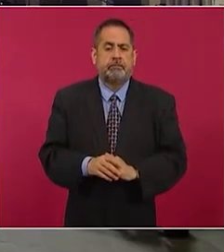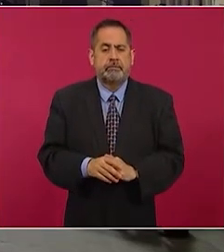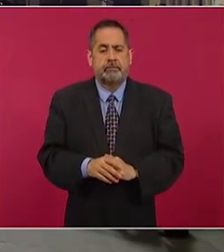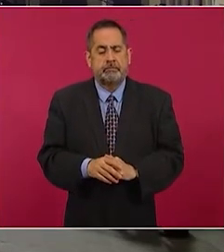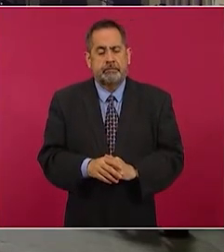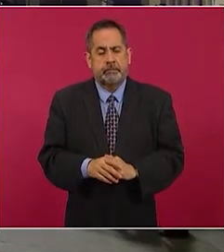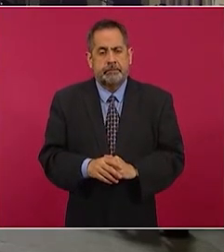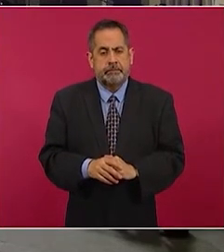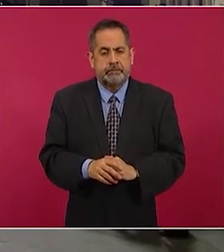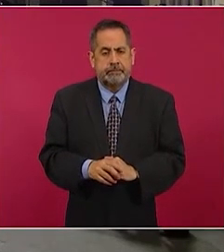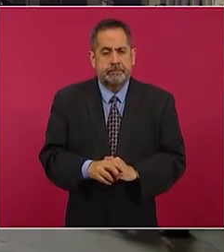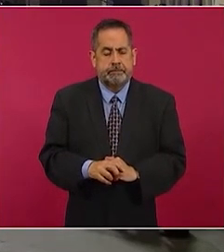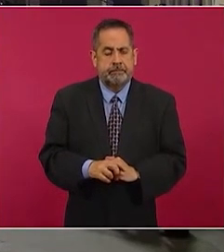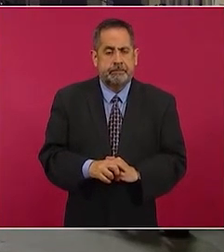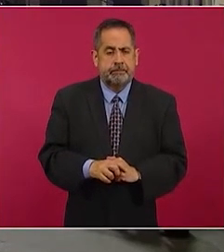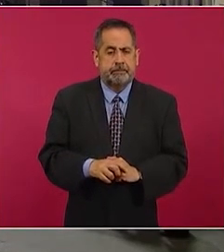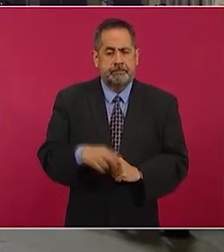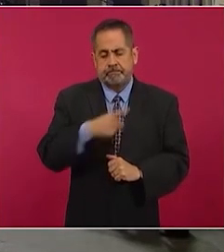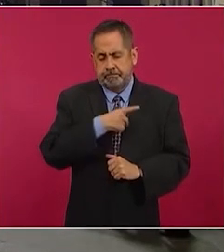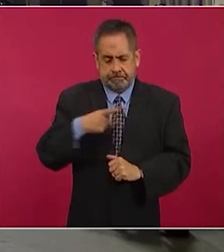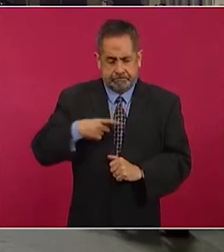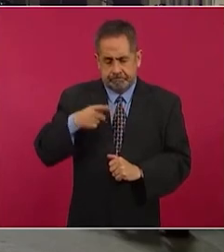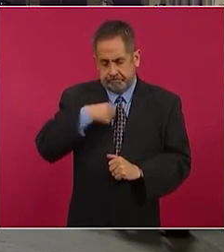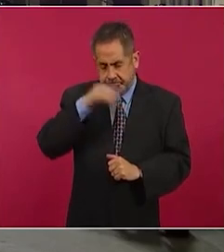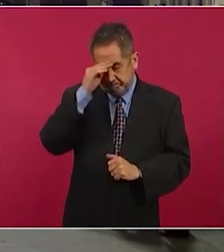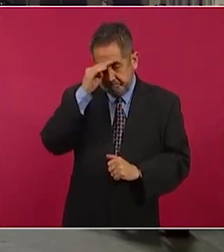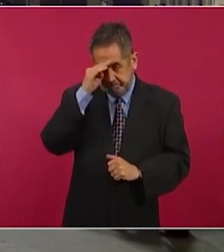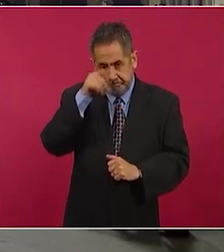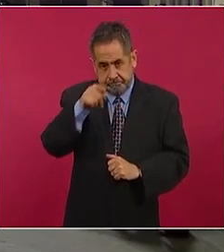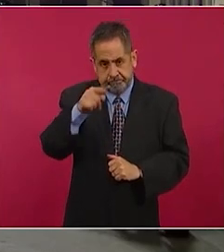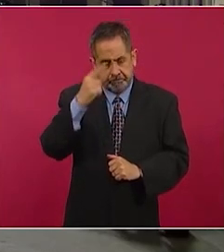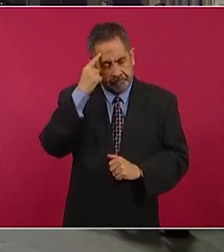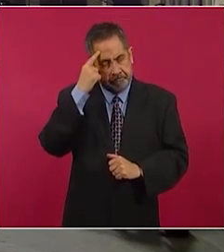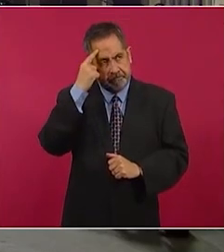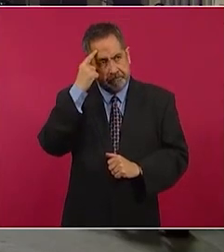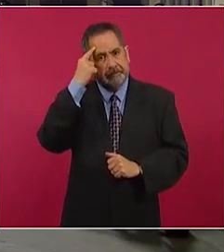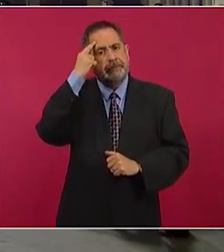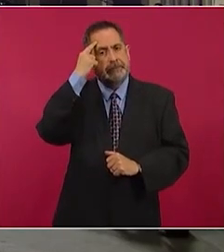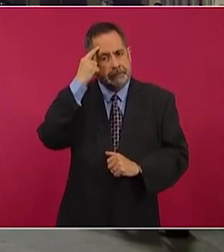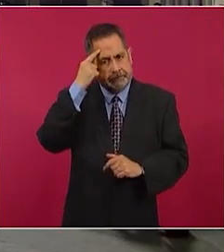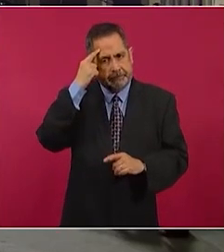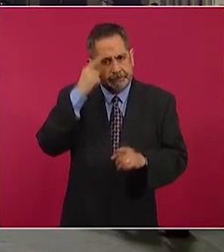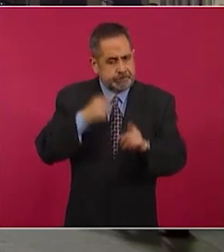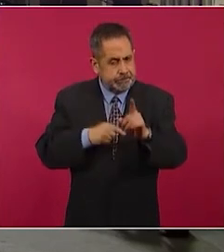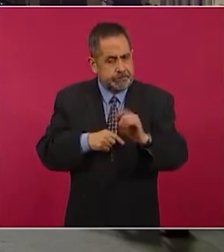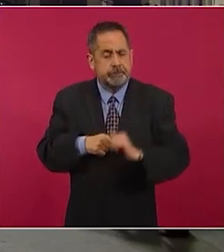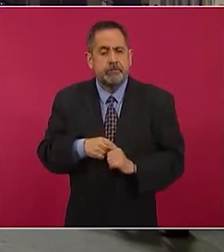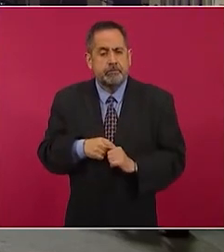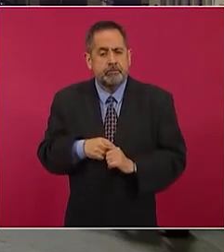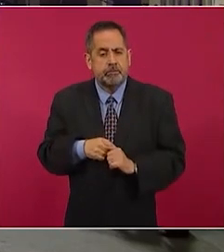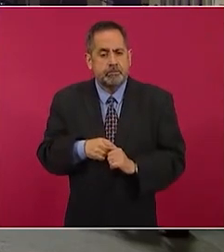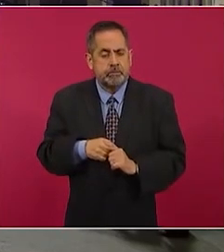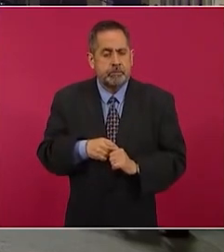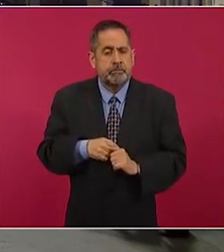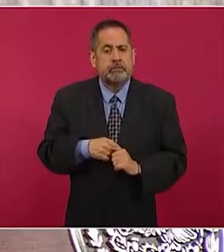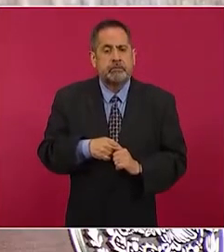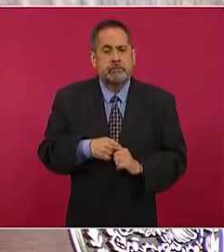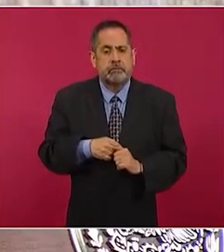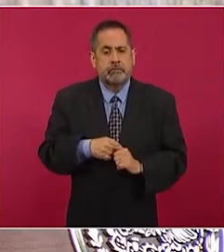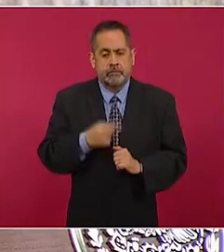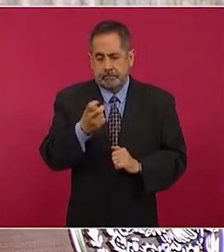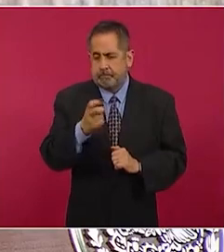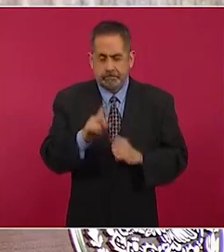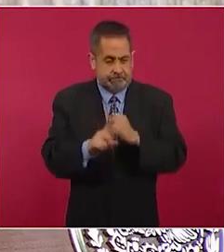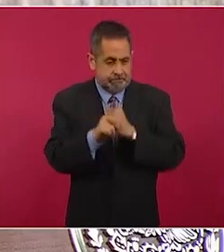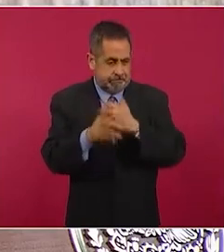Debemos de tener en cuenta, en consideración, ante